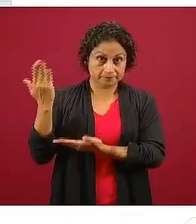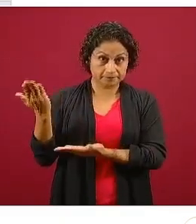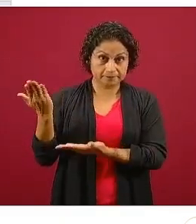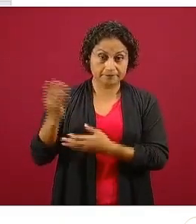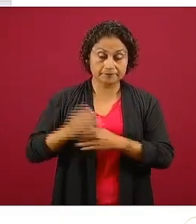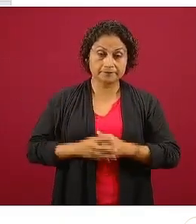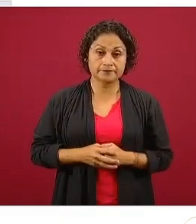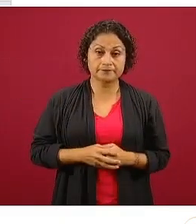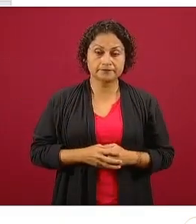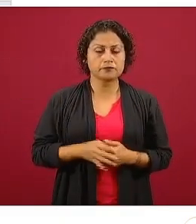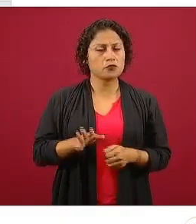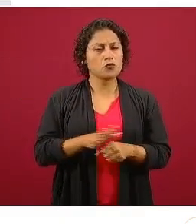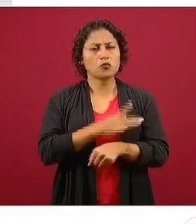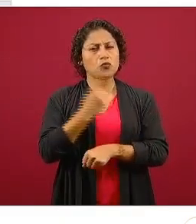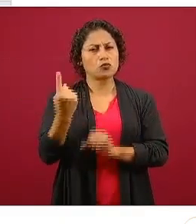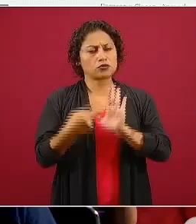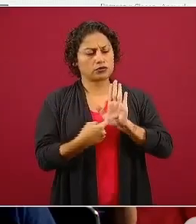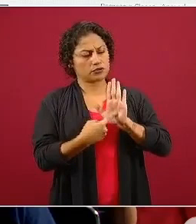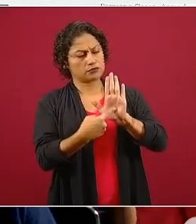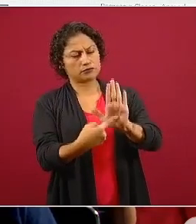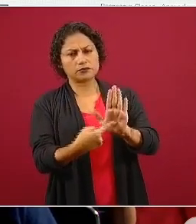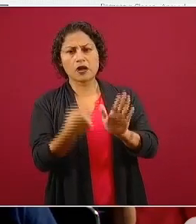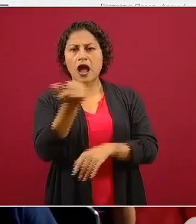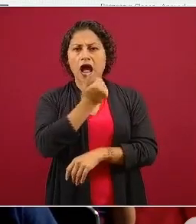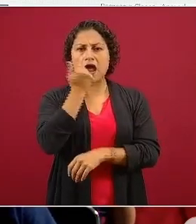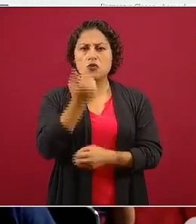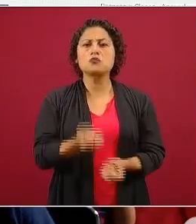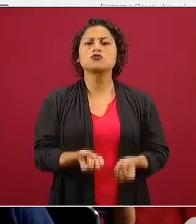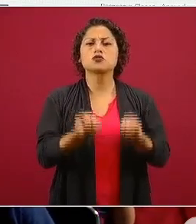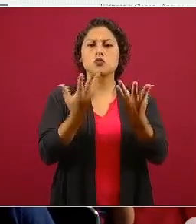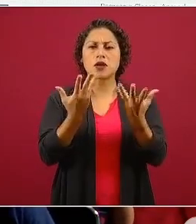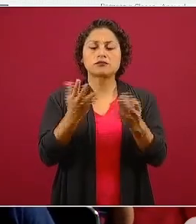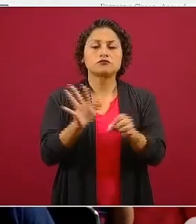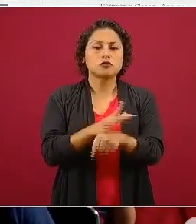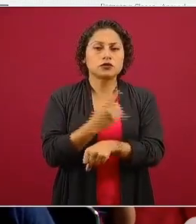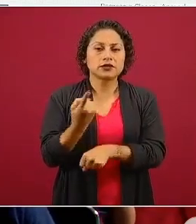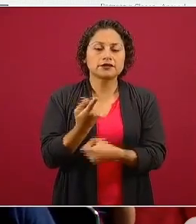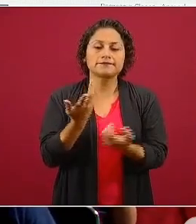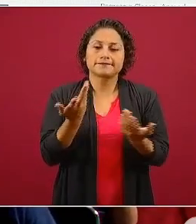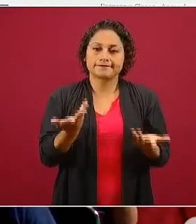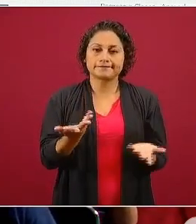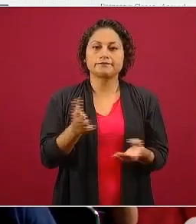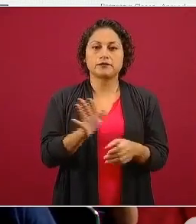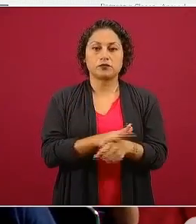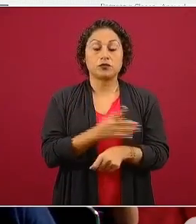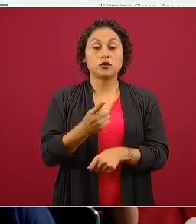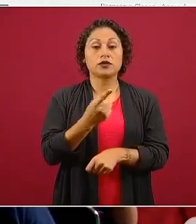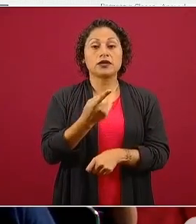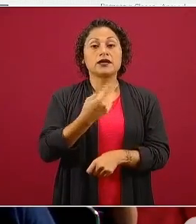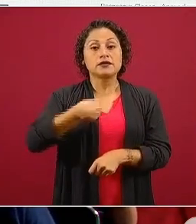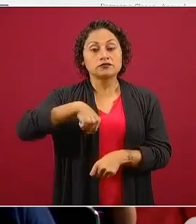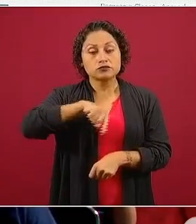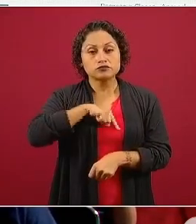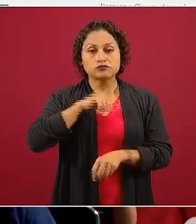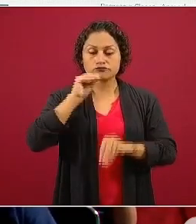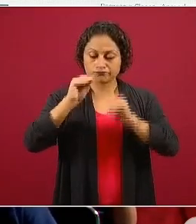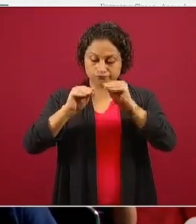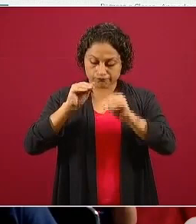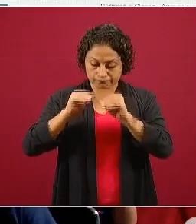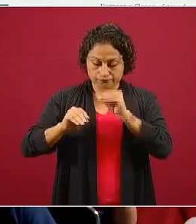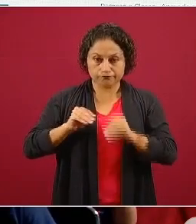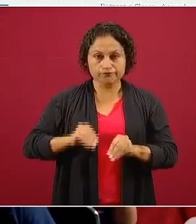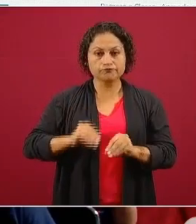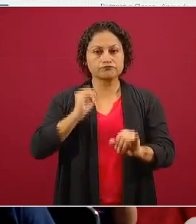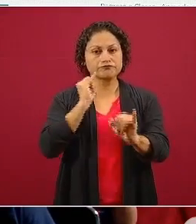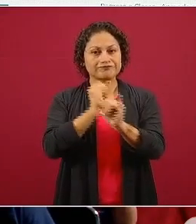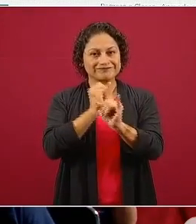porque para organizar la educación a distancia, hemos